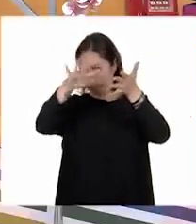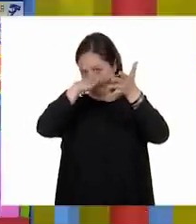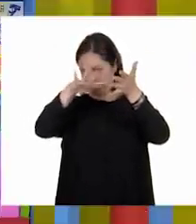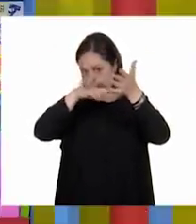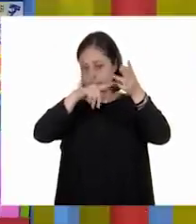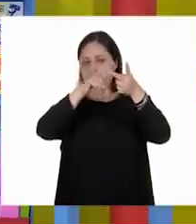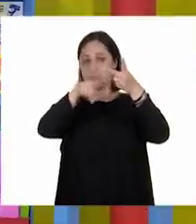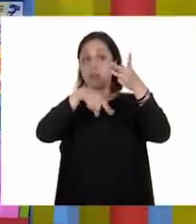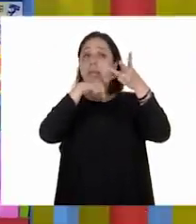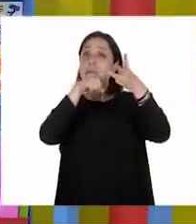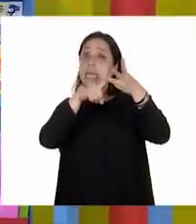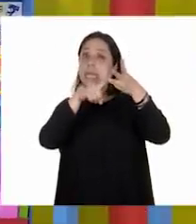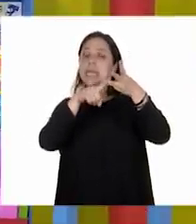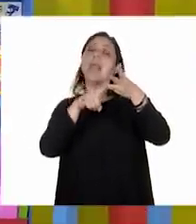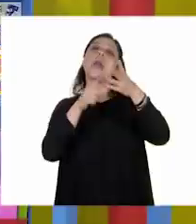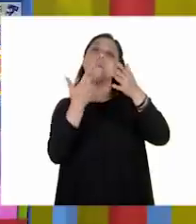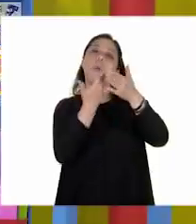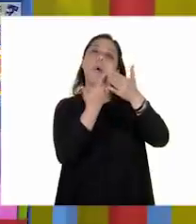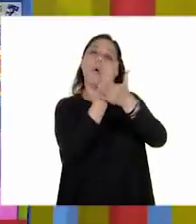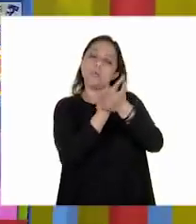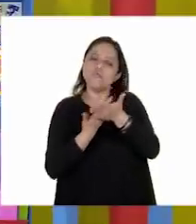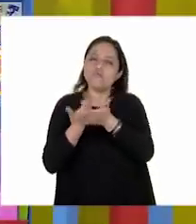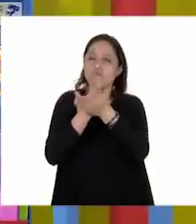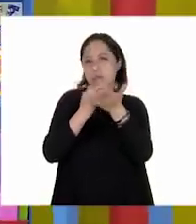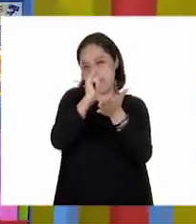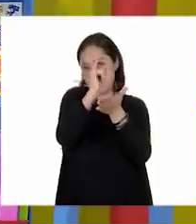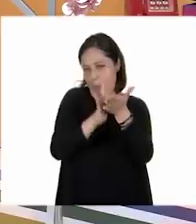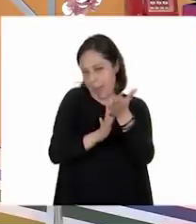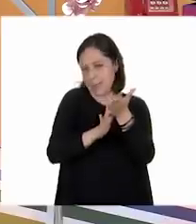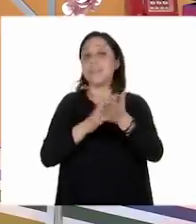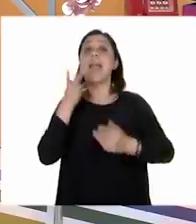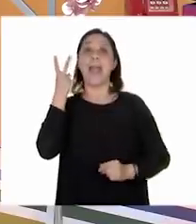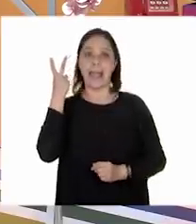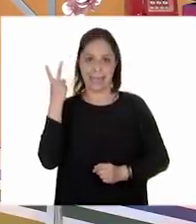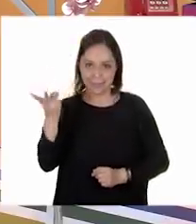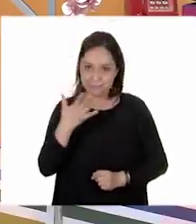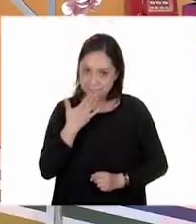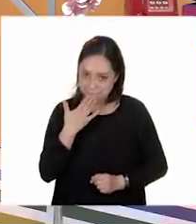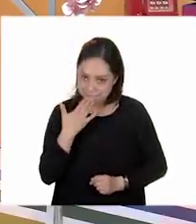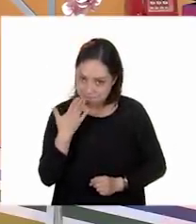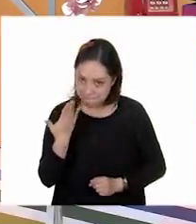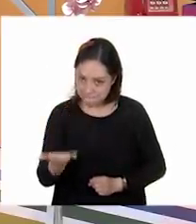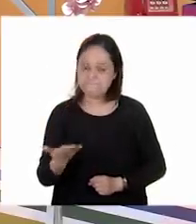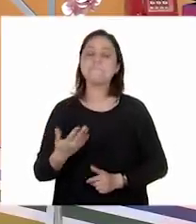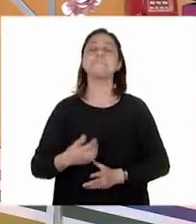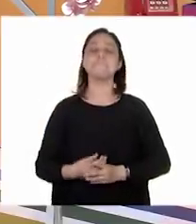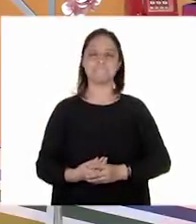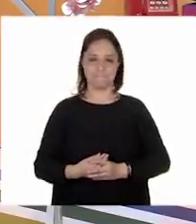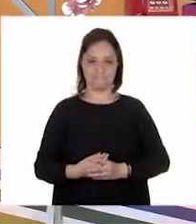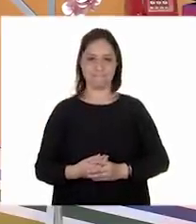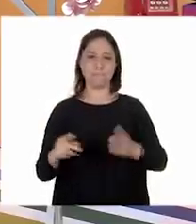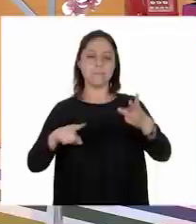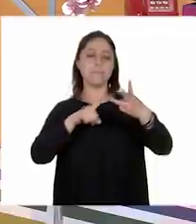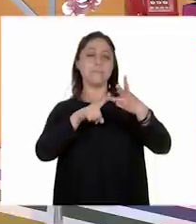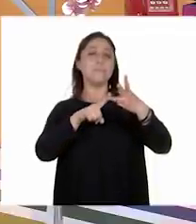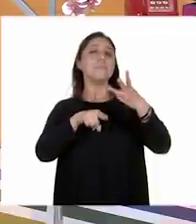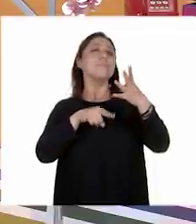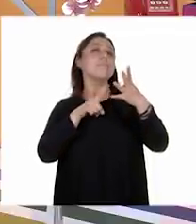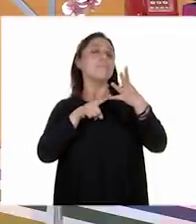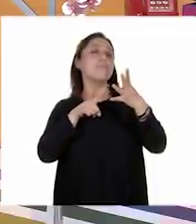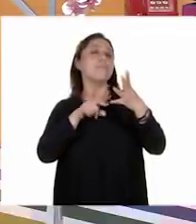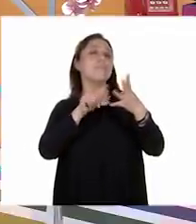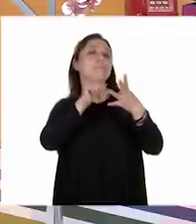Y esquema. Esquema. Excelente. Y resaltamos un tercer elemento que está